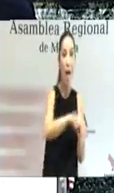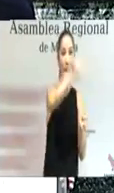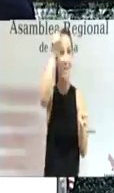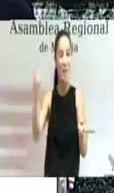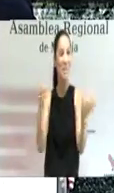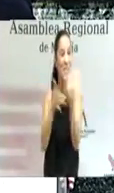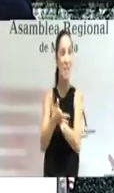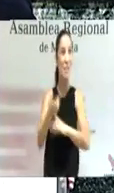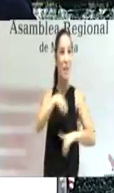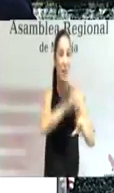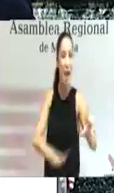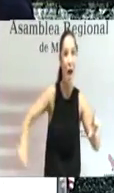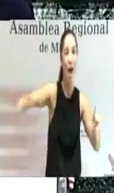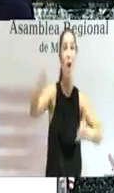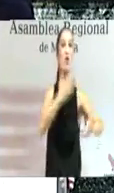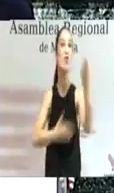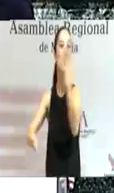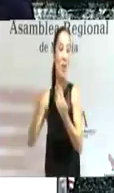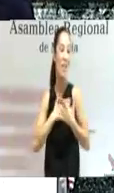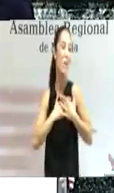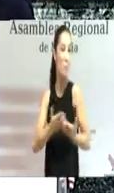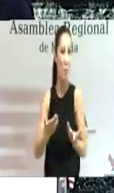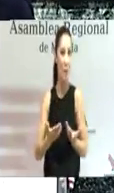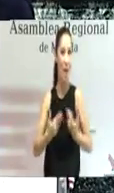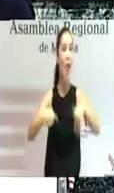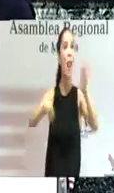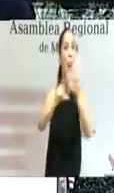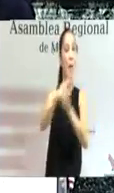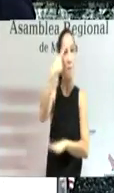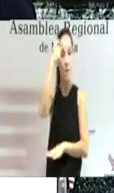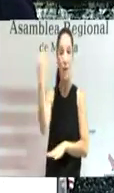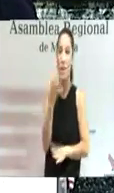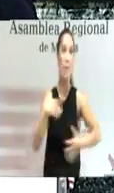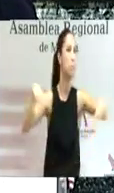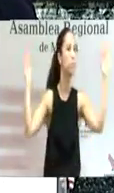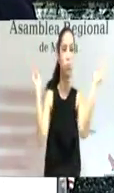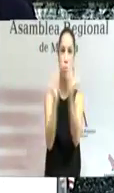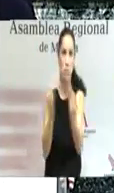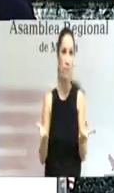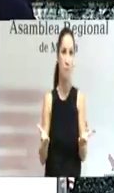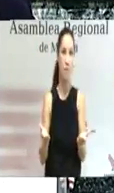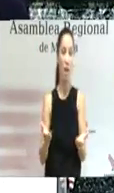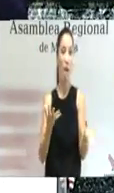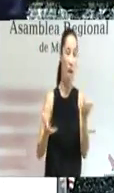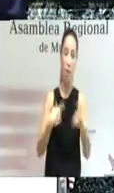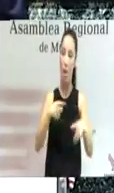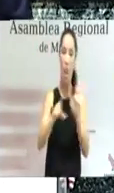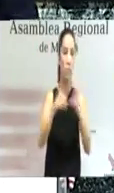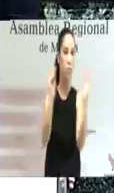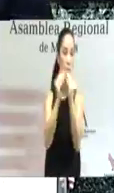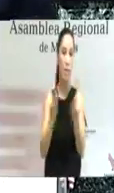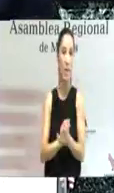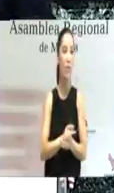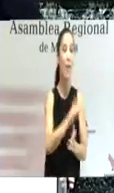España solidaria y la ley del memorándum debe cumplirse sin vacilación. Debemos unificar